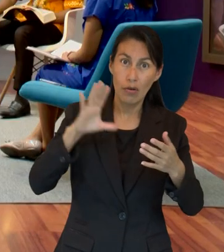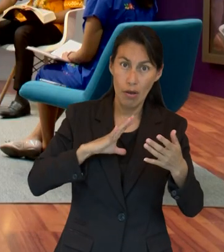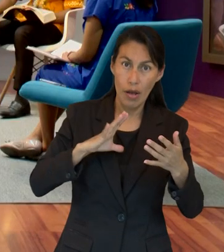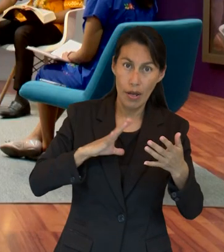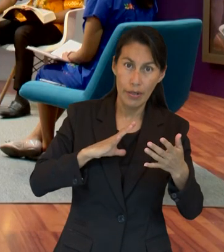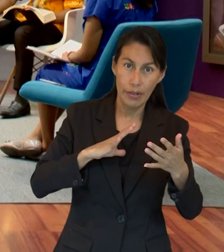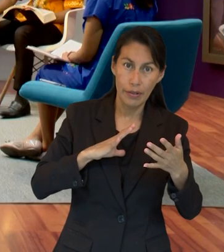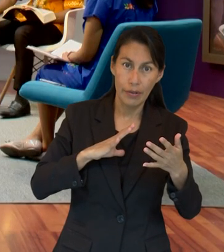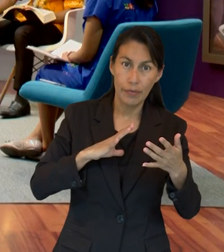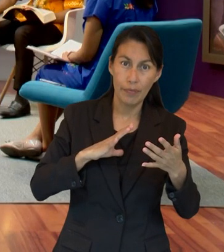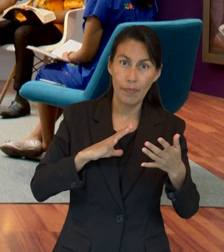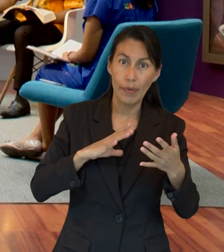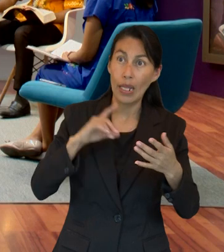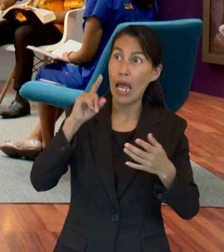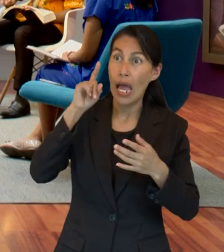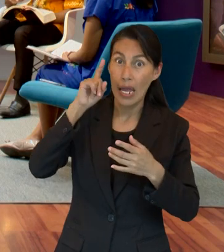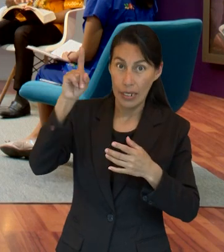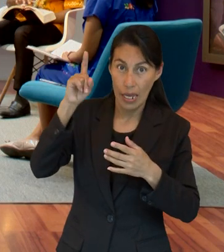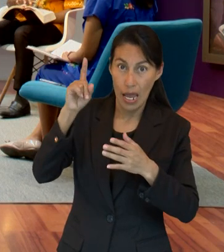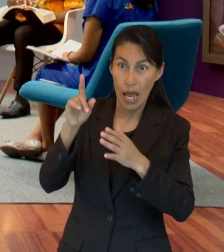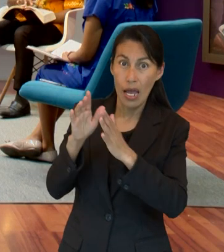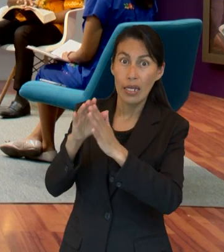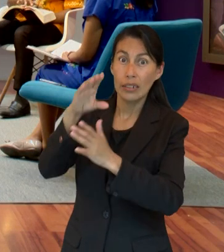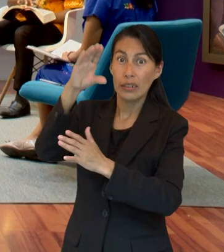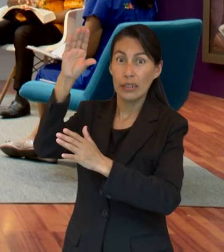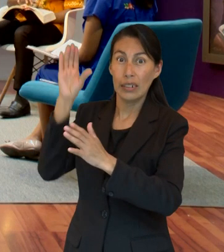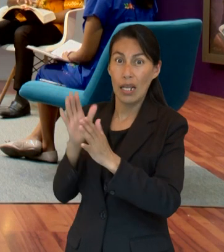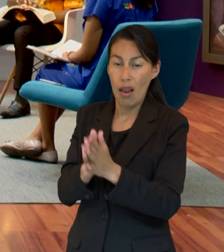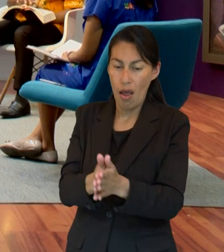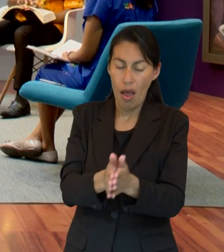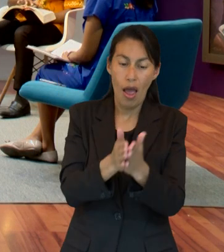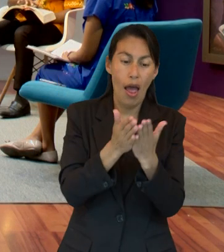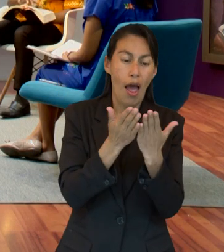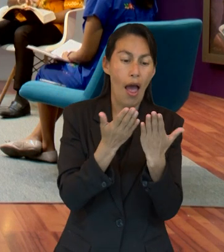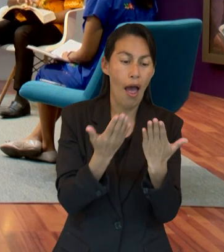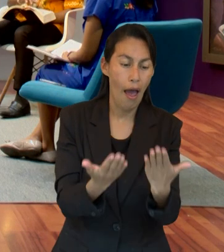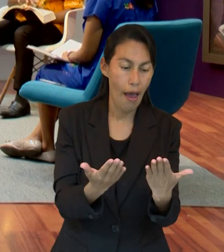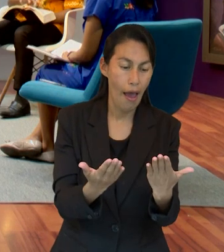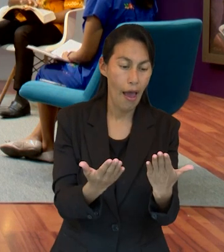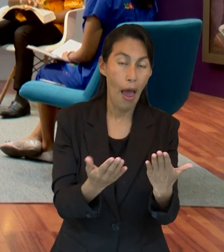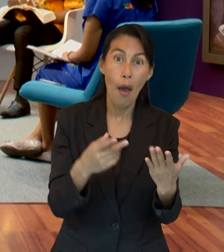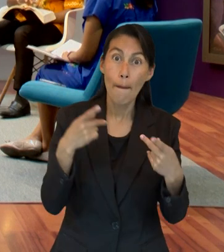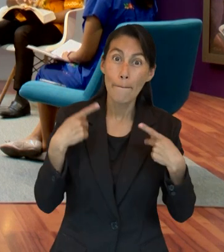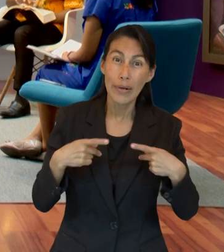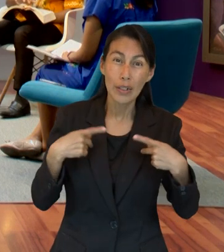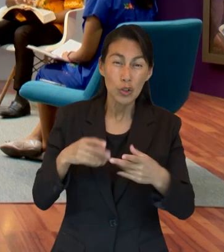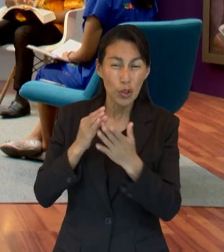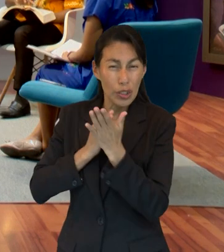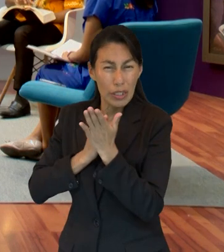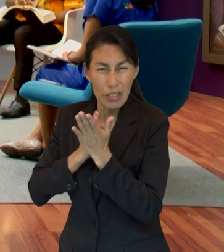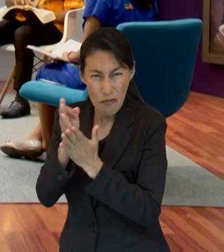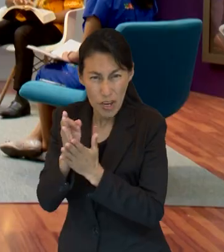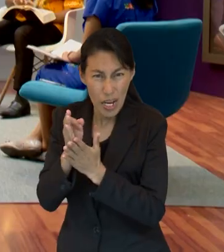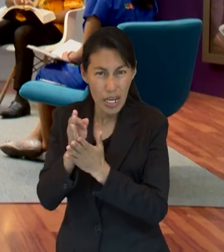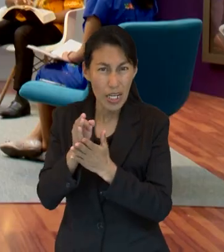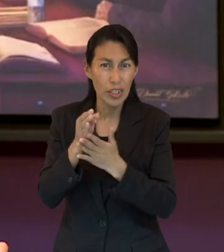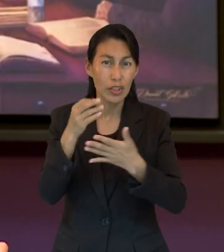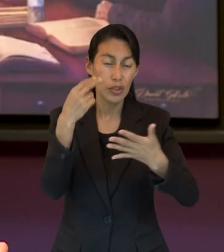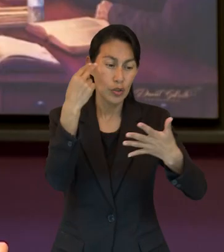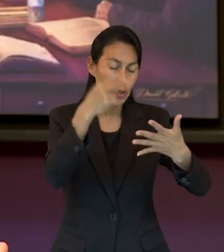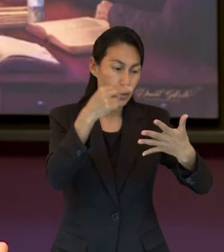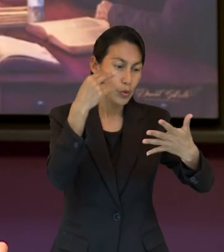es un lugar donde se abren esos libros y se leen los que han sido